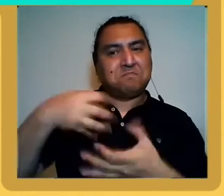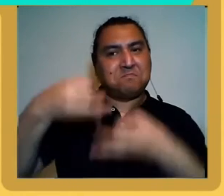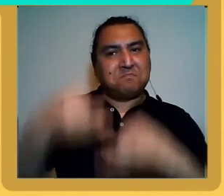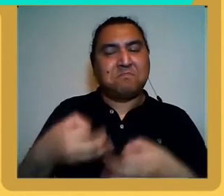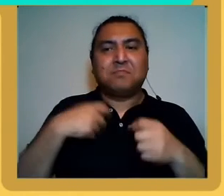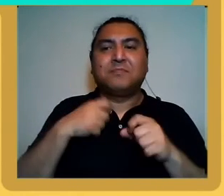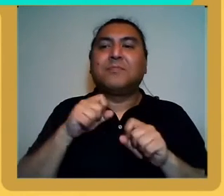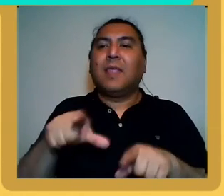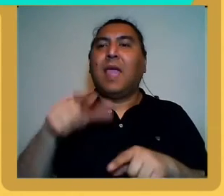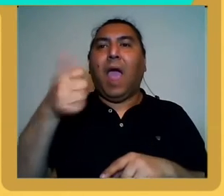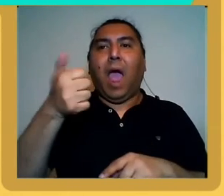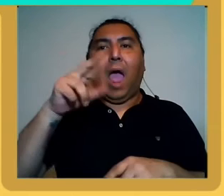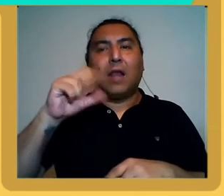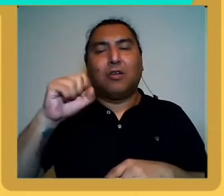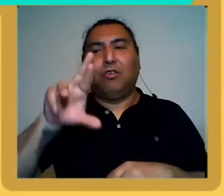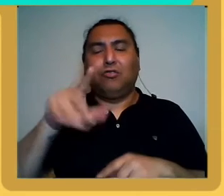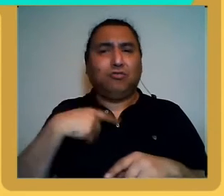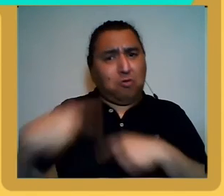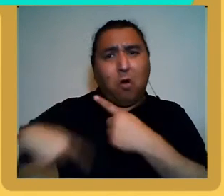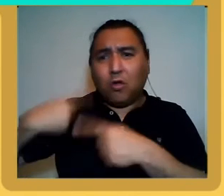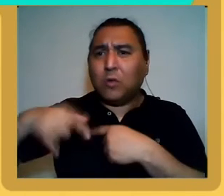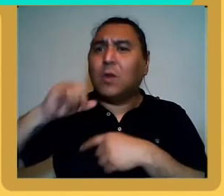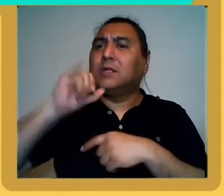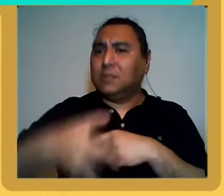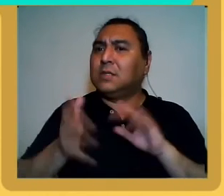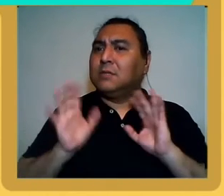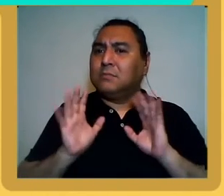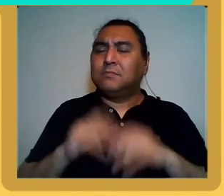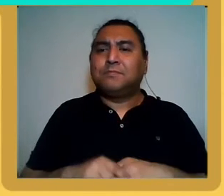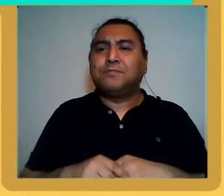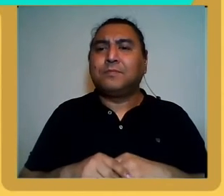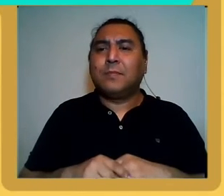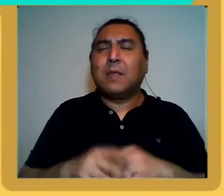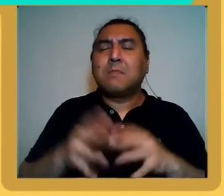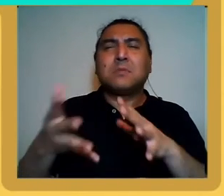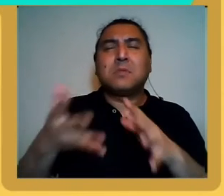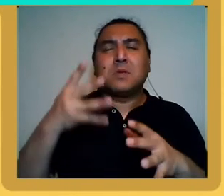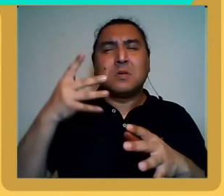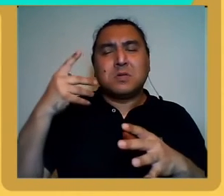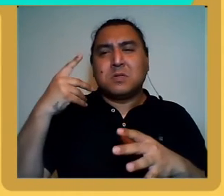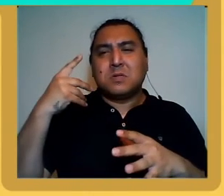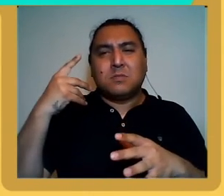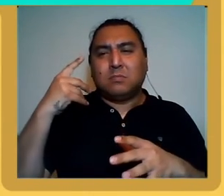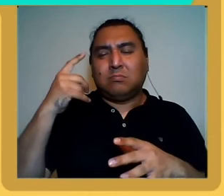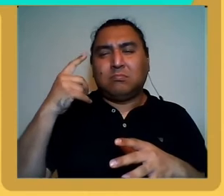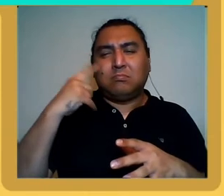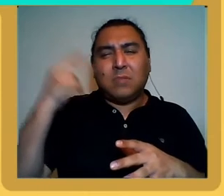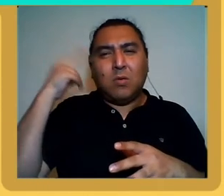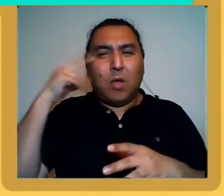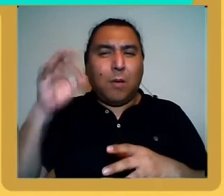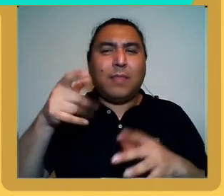yo continué con ese lanzamiento y en una década del 90 donde cambió el escenario